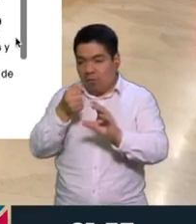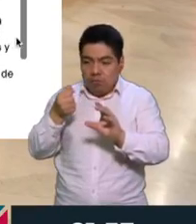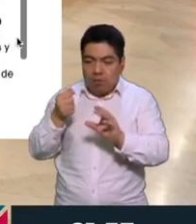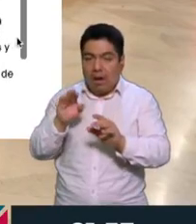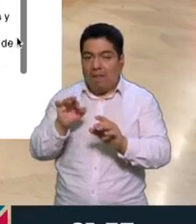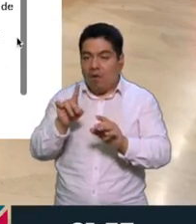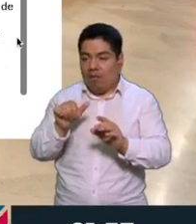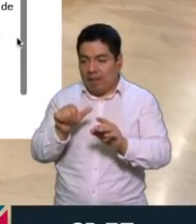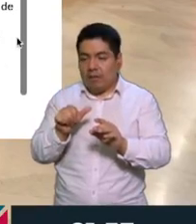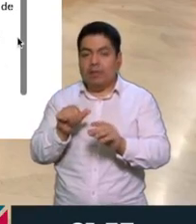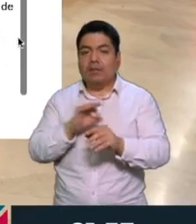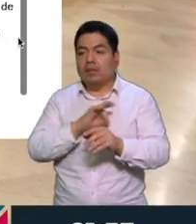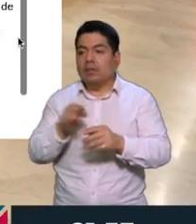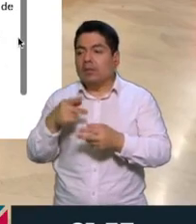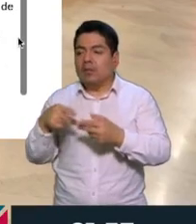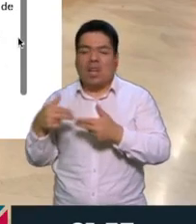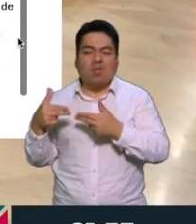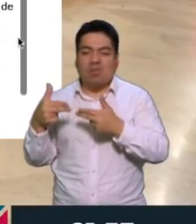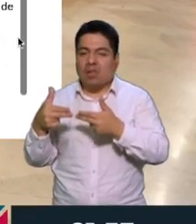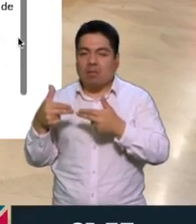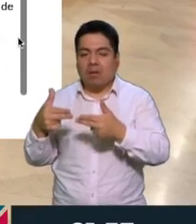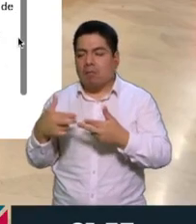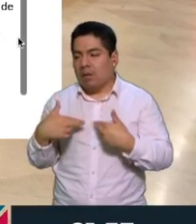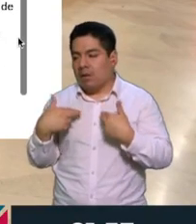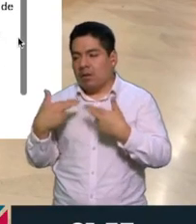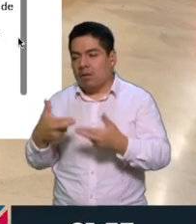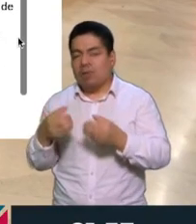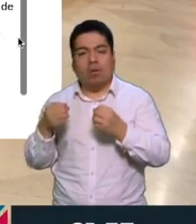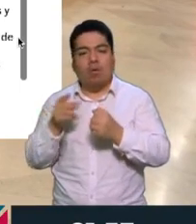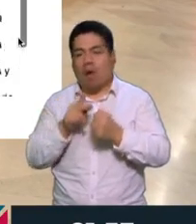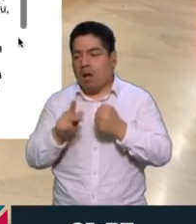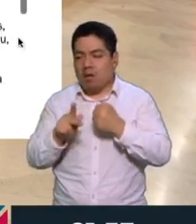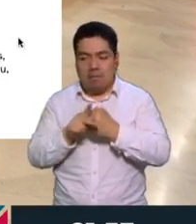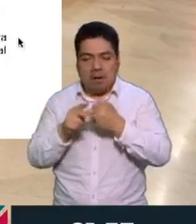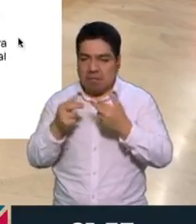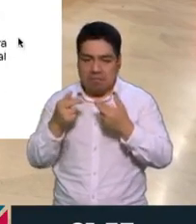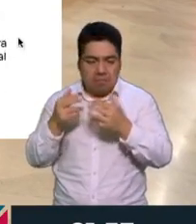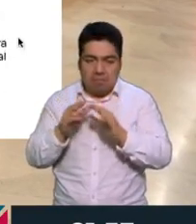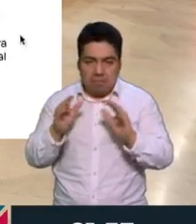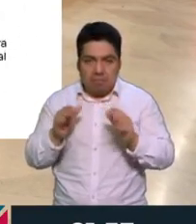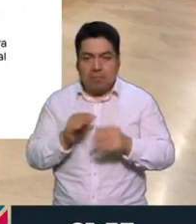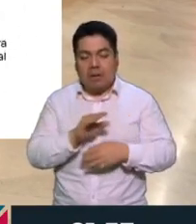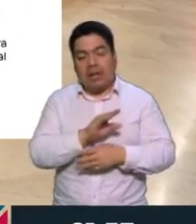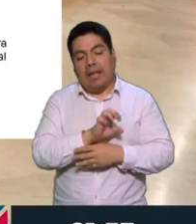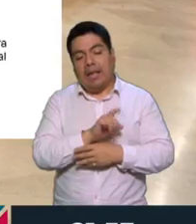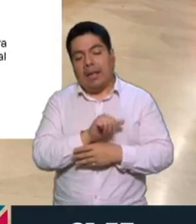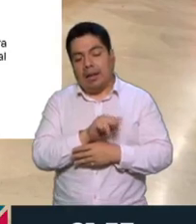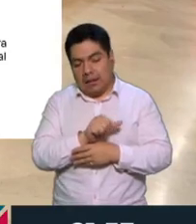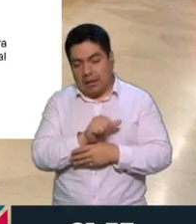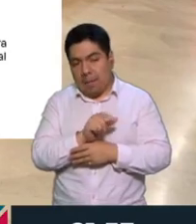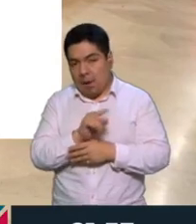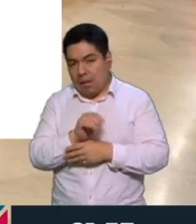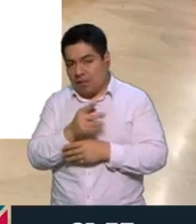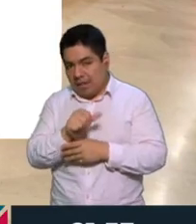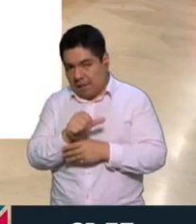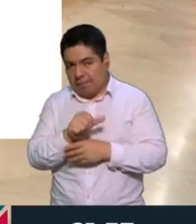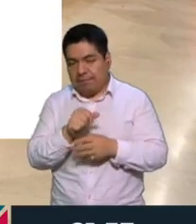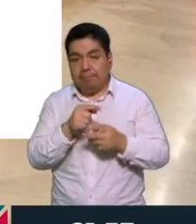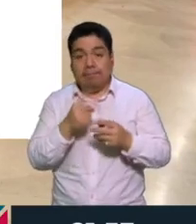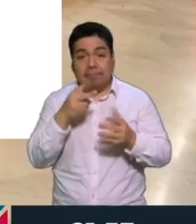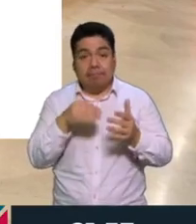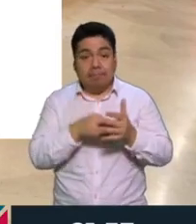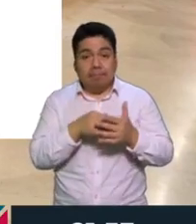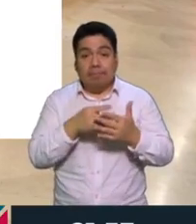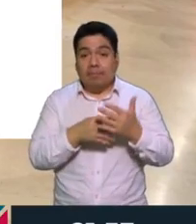puede devolver a sus herederos o se puede devolver al país o lo que sea, ¿no? Elena Poniatowska, por ejemplo, en